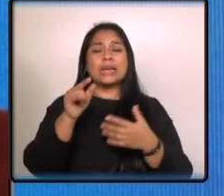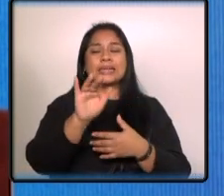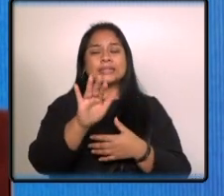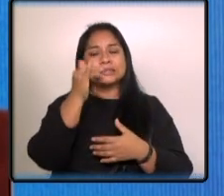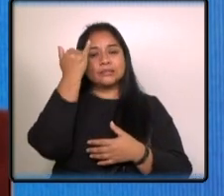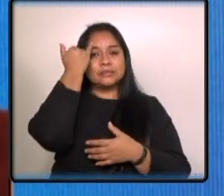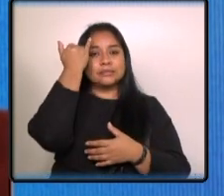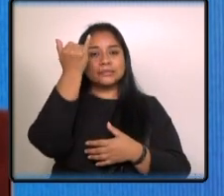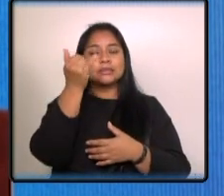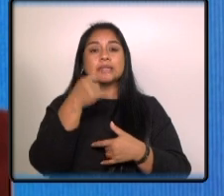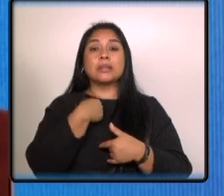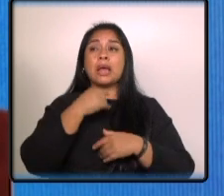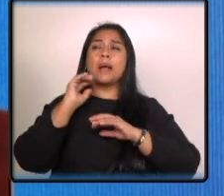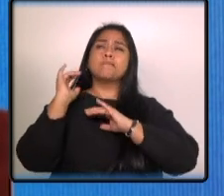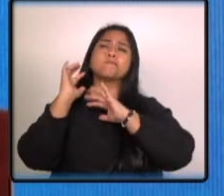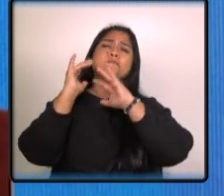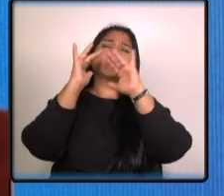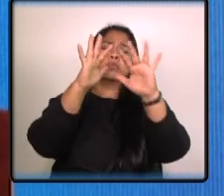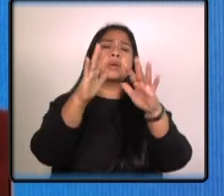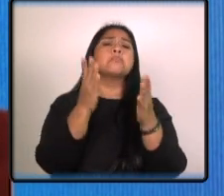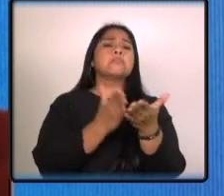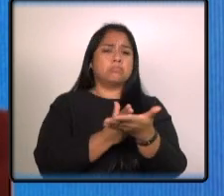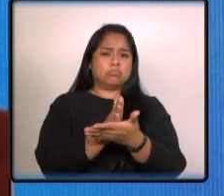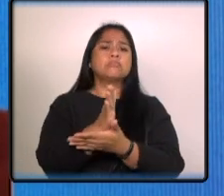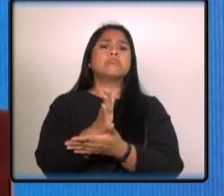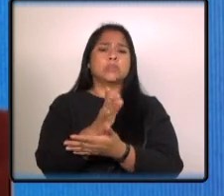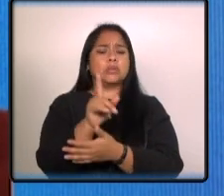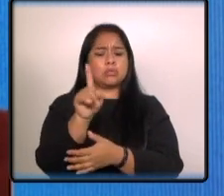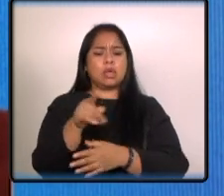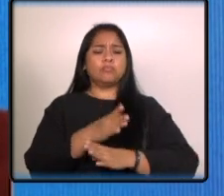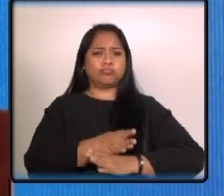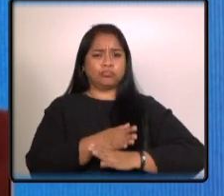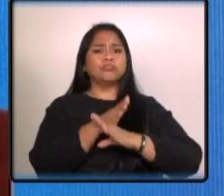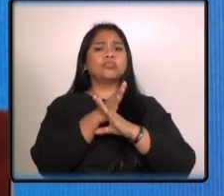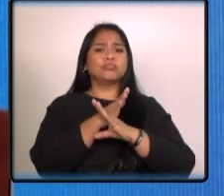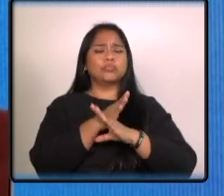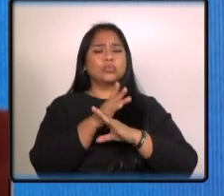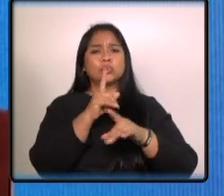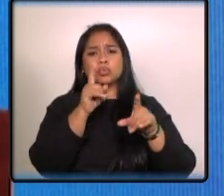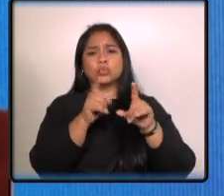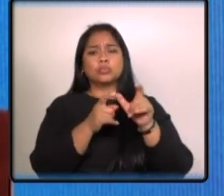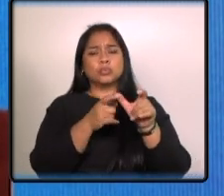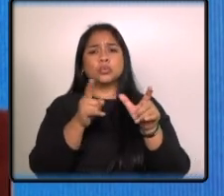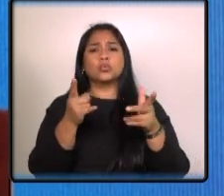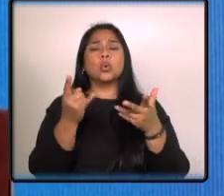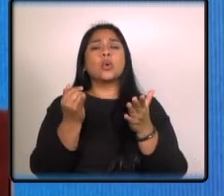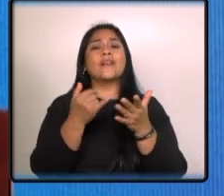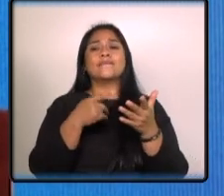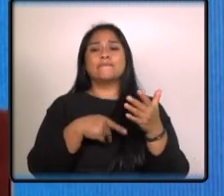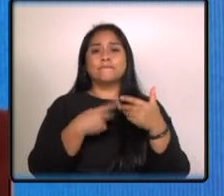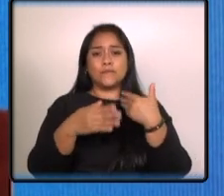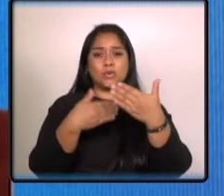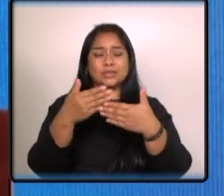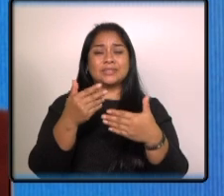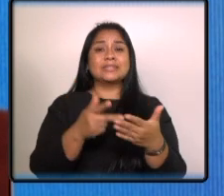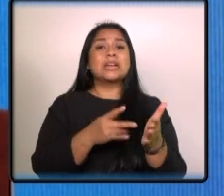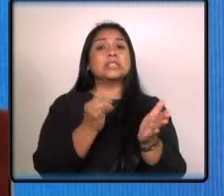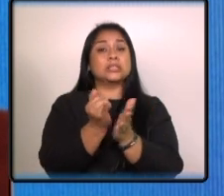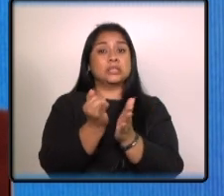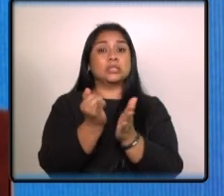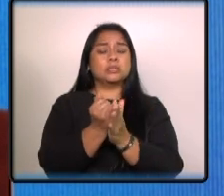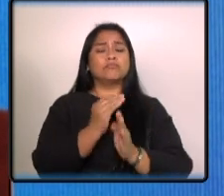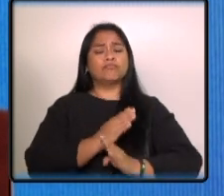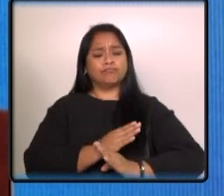la migración es un derecho que debe garantizarse a través de vías institucionales que